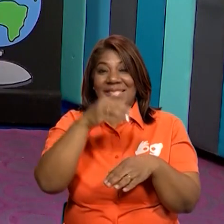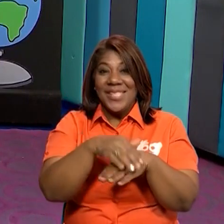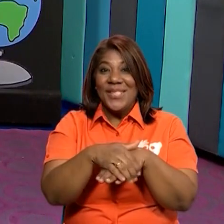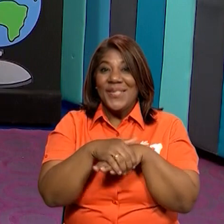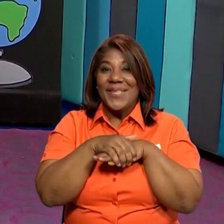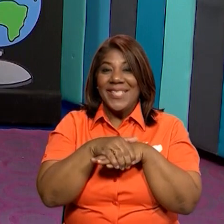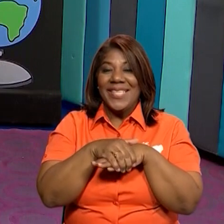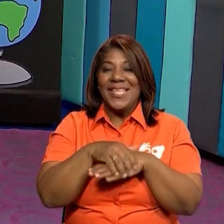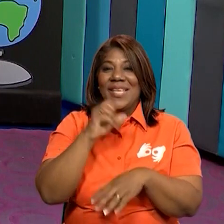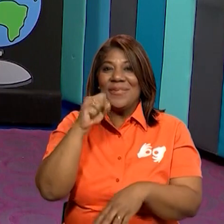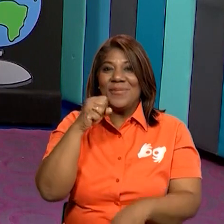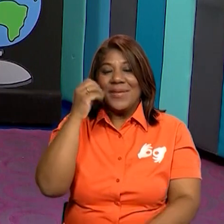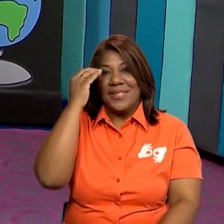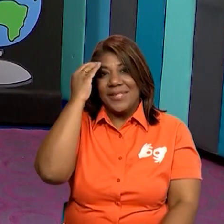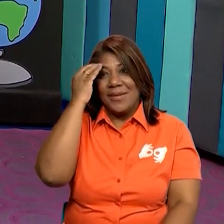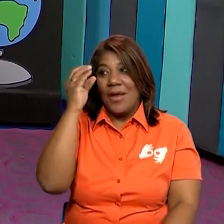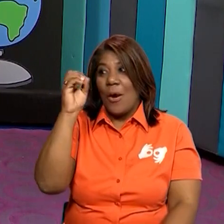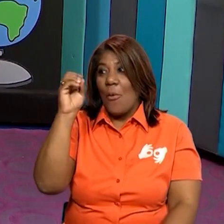poder identificar.